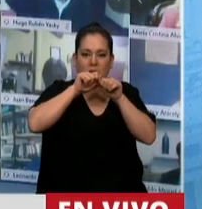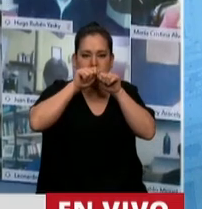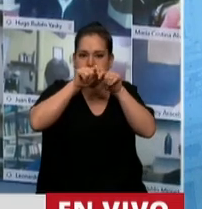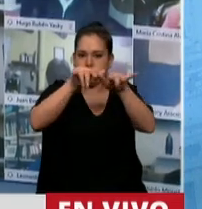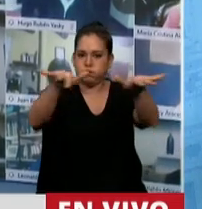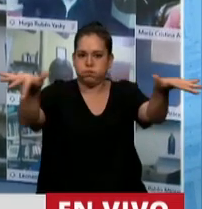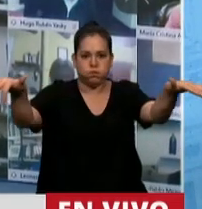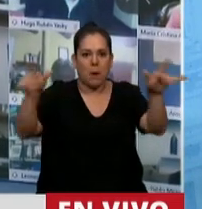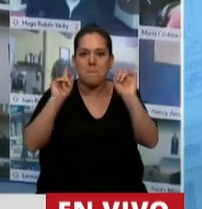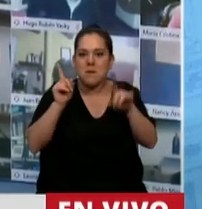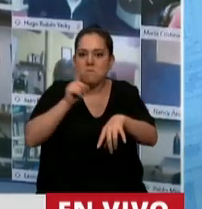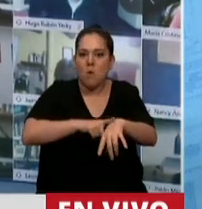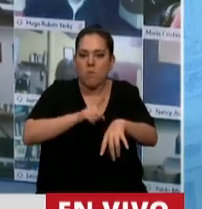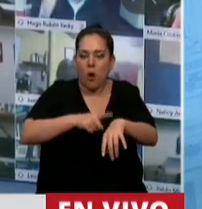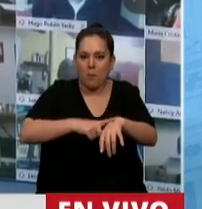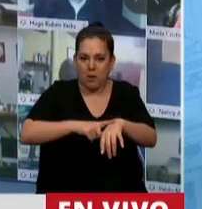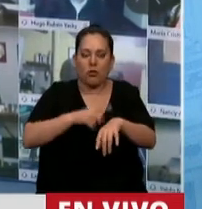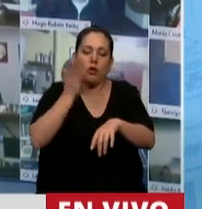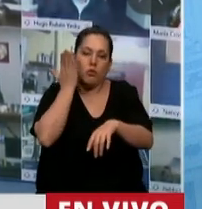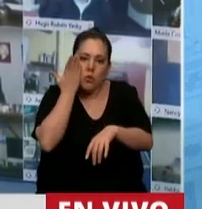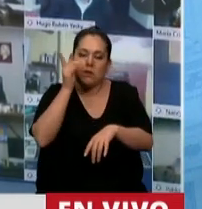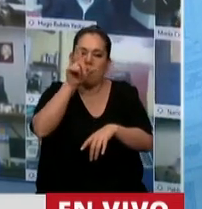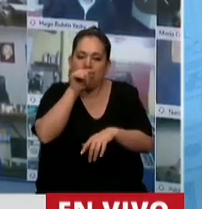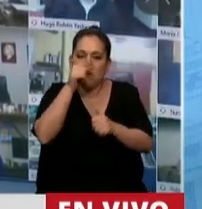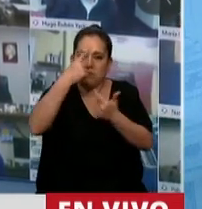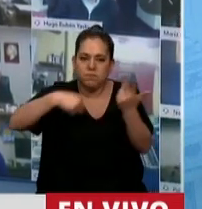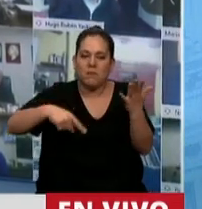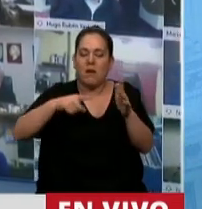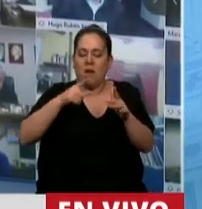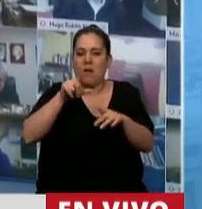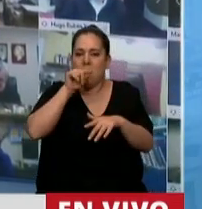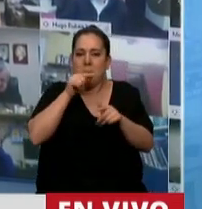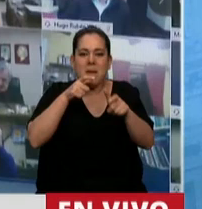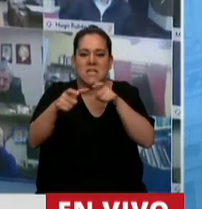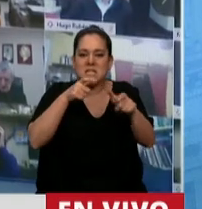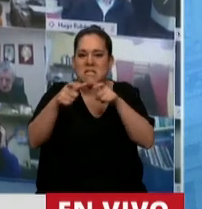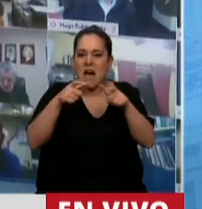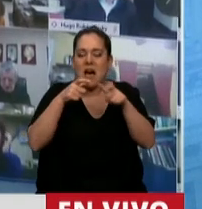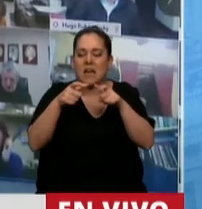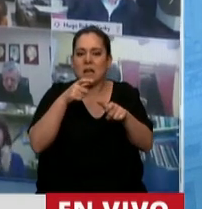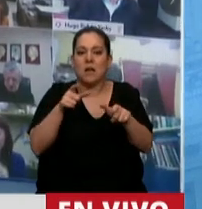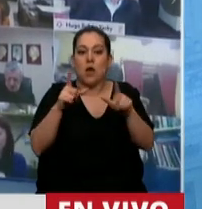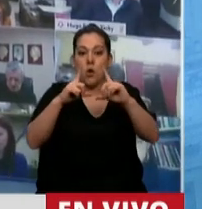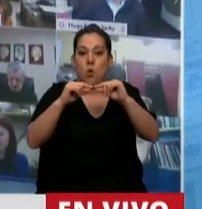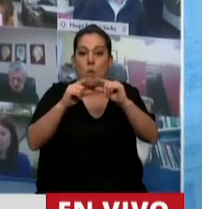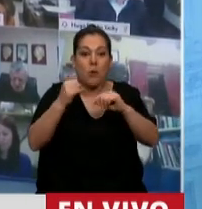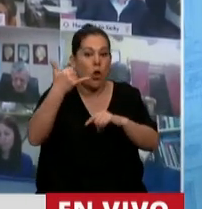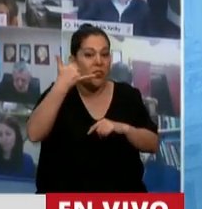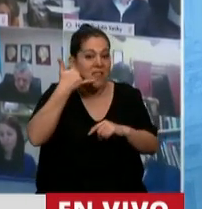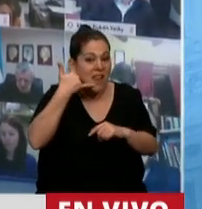en las redes sociales, donde no solo se distribuye el teléfono